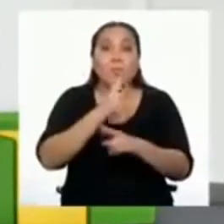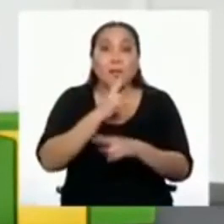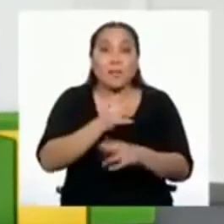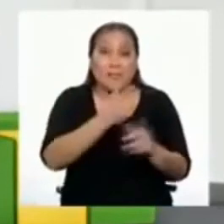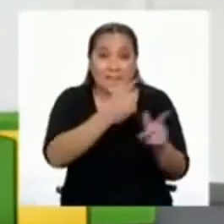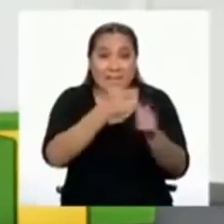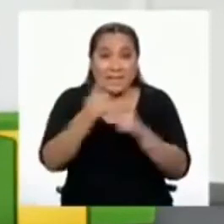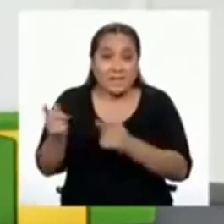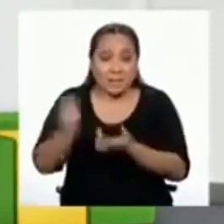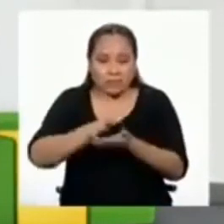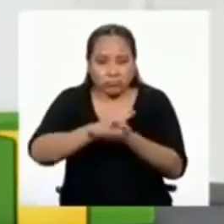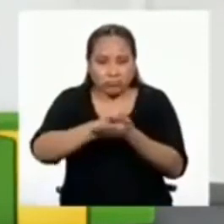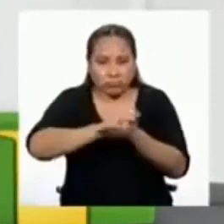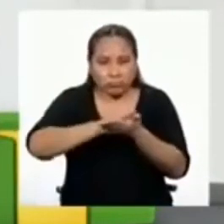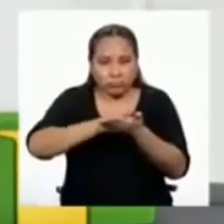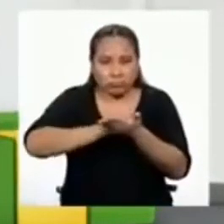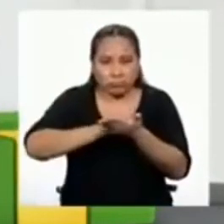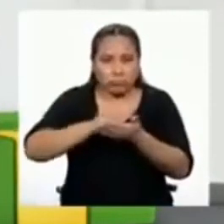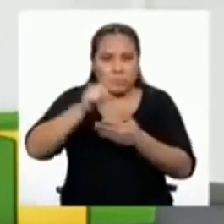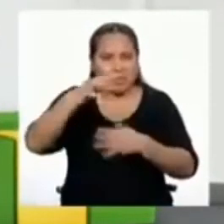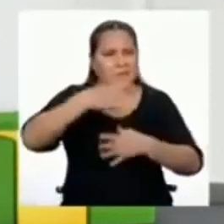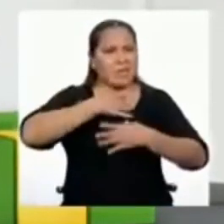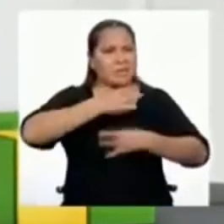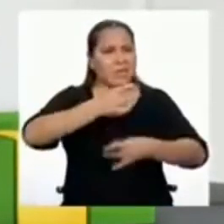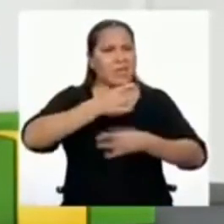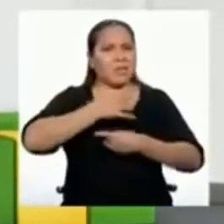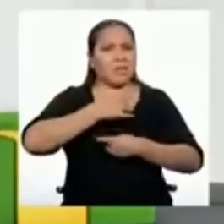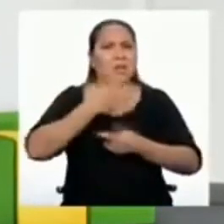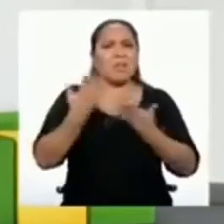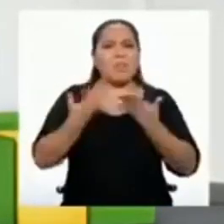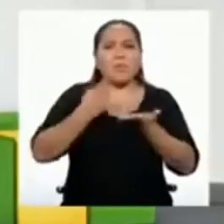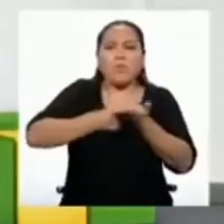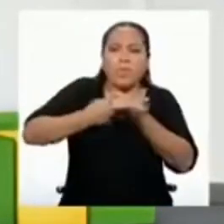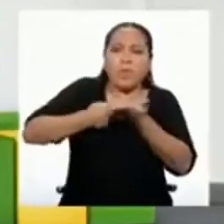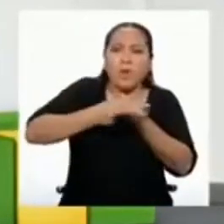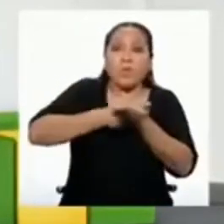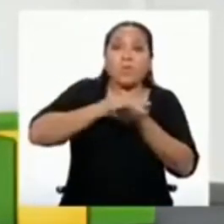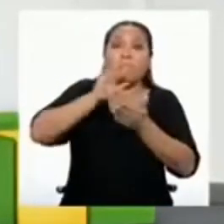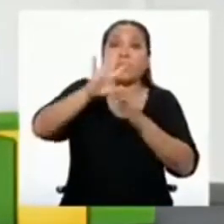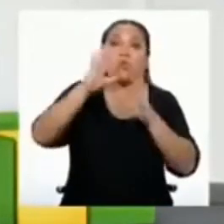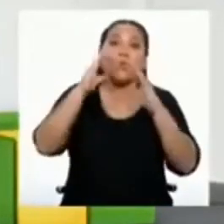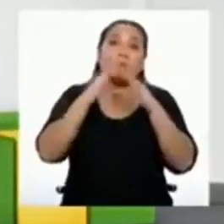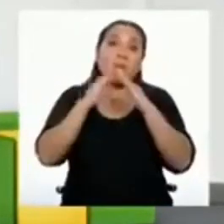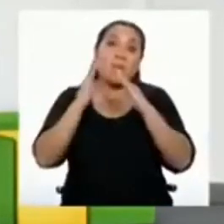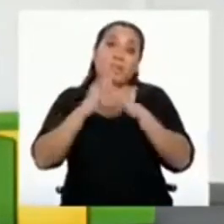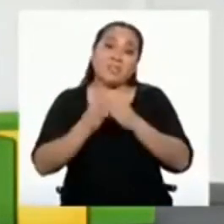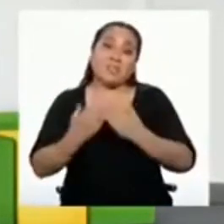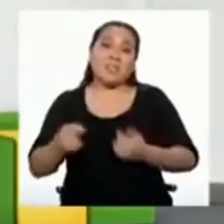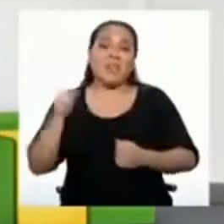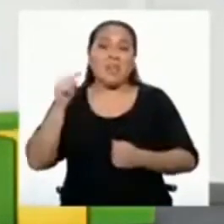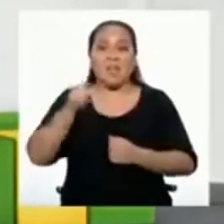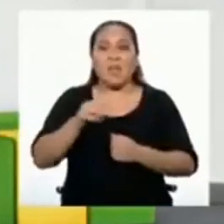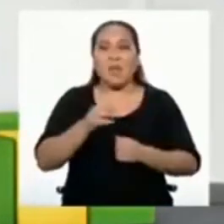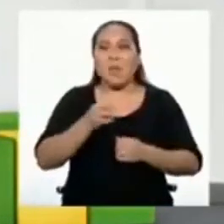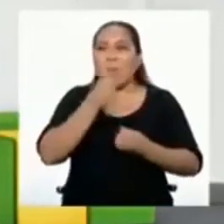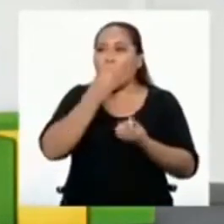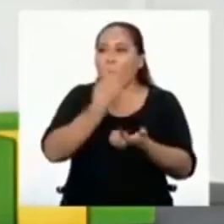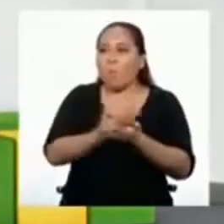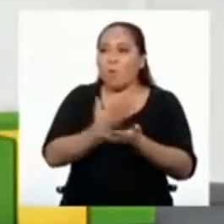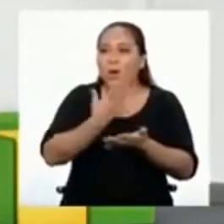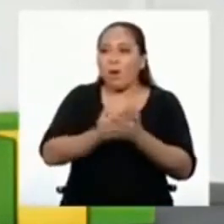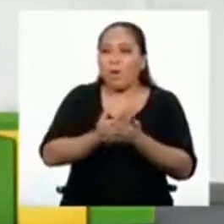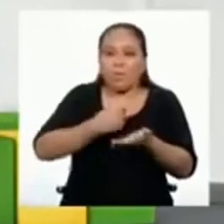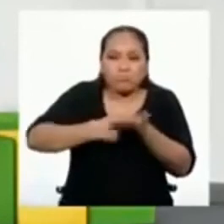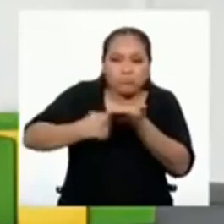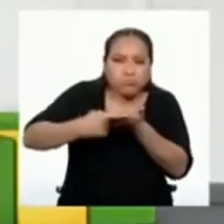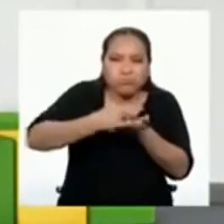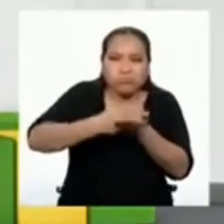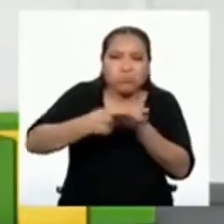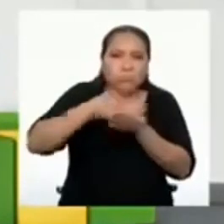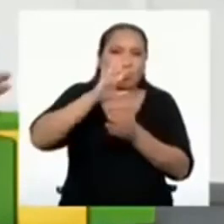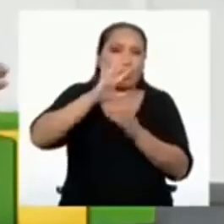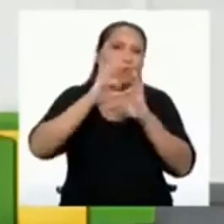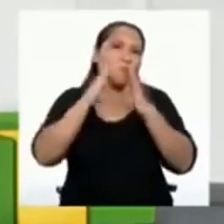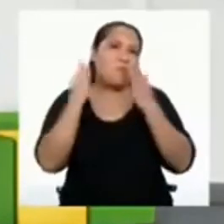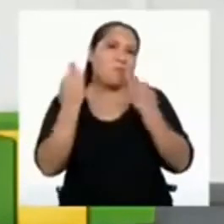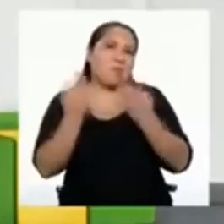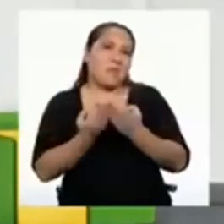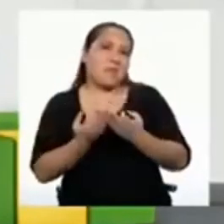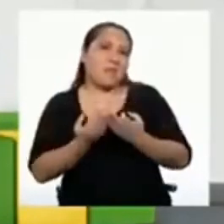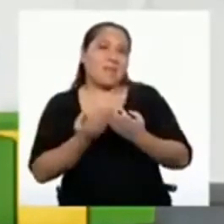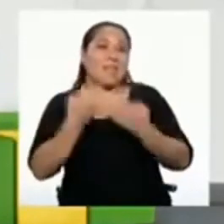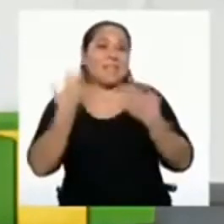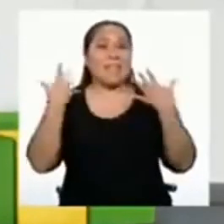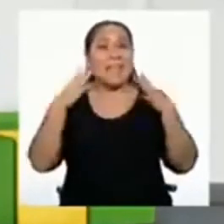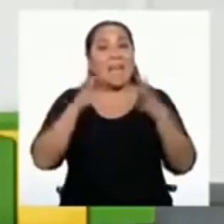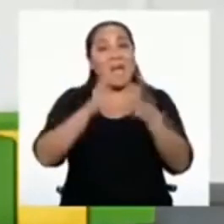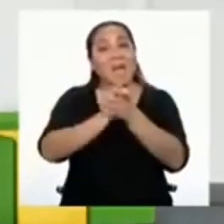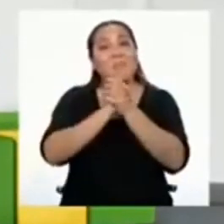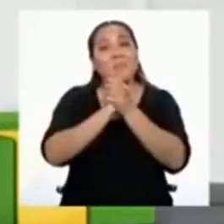listas, podría ser interesante que empieces a discutirlas en casa. Podría iniciarse una muy buena discusión con la familia. Y así,